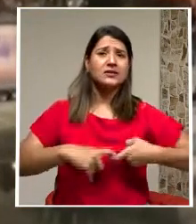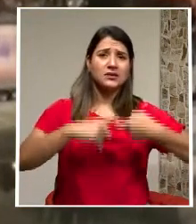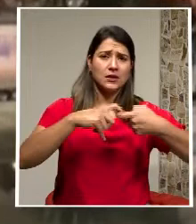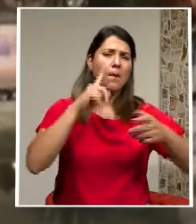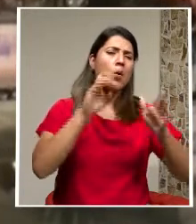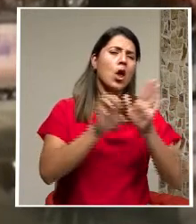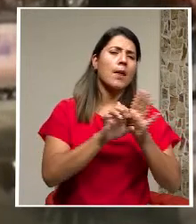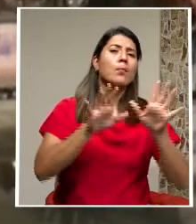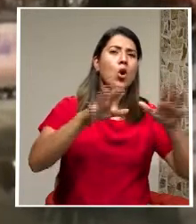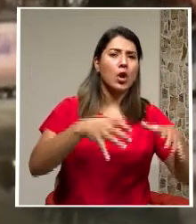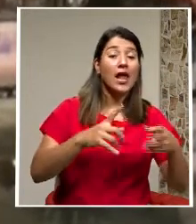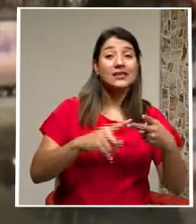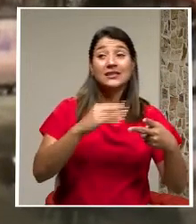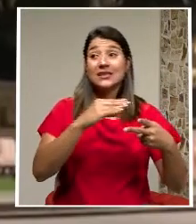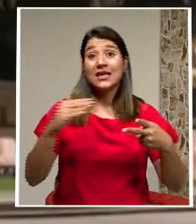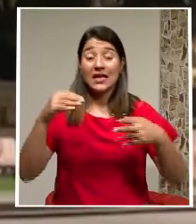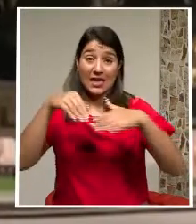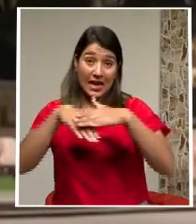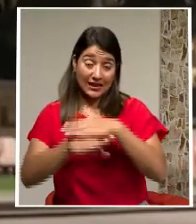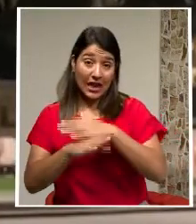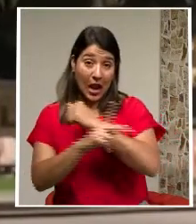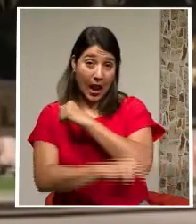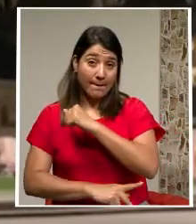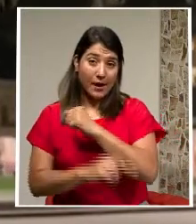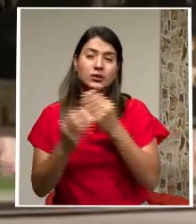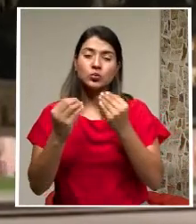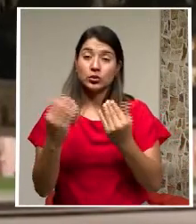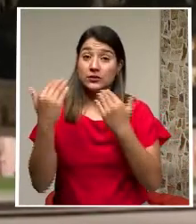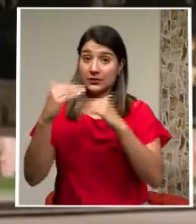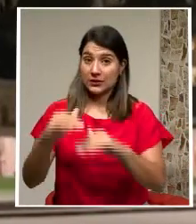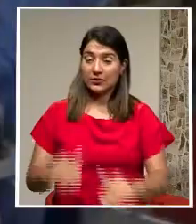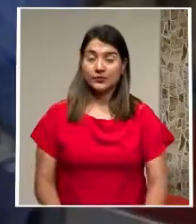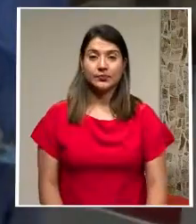Como las clases Y el ingreso En el país Está muy restringido